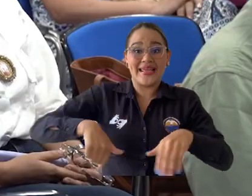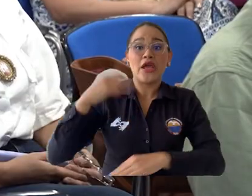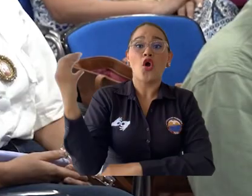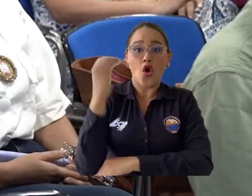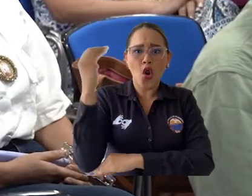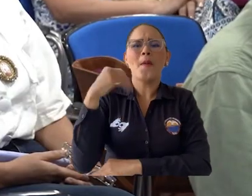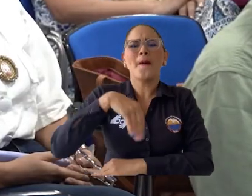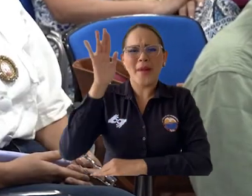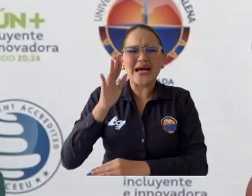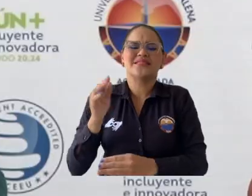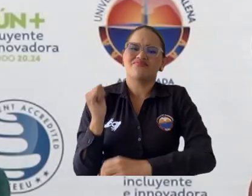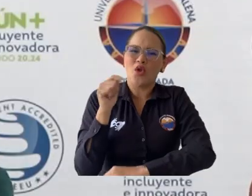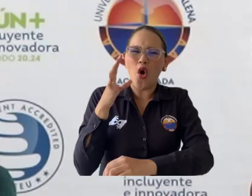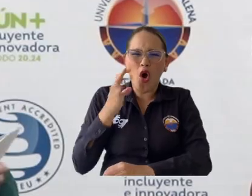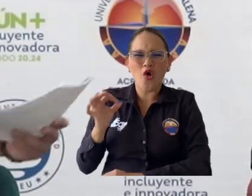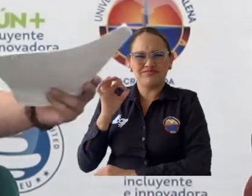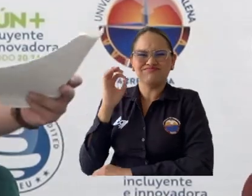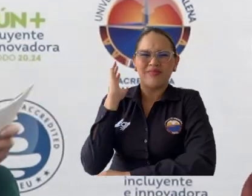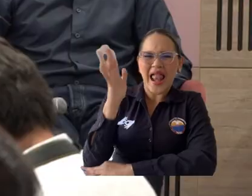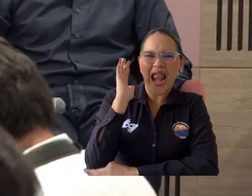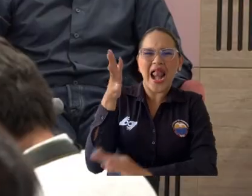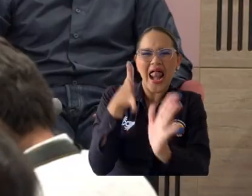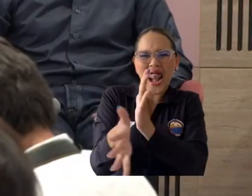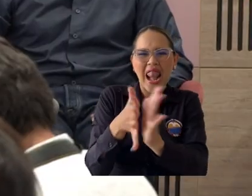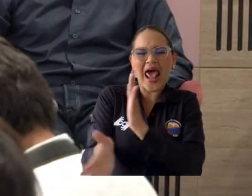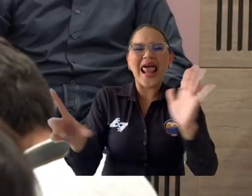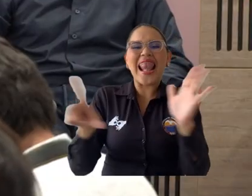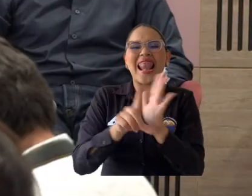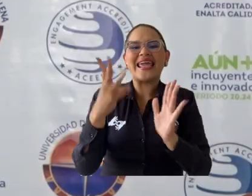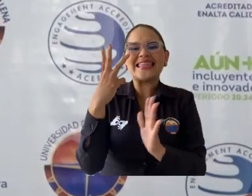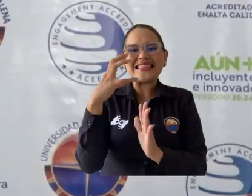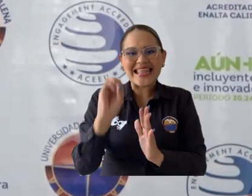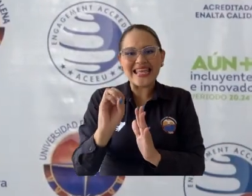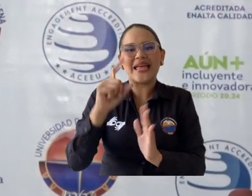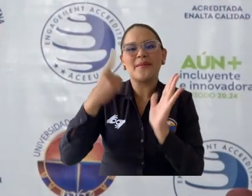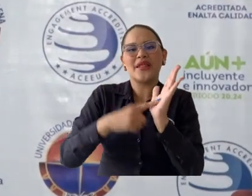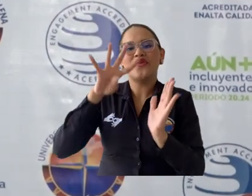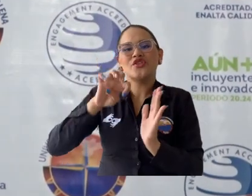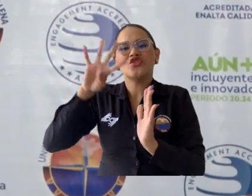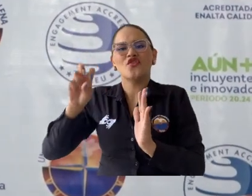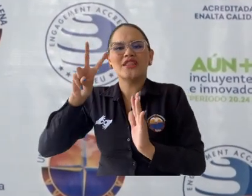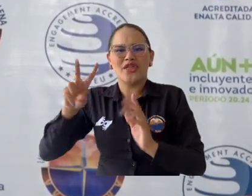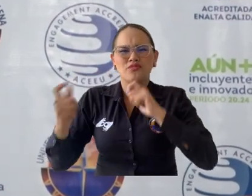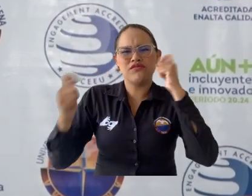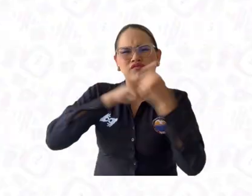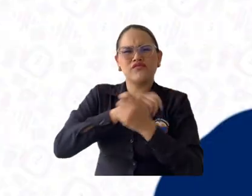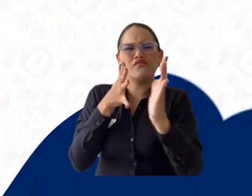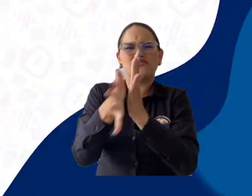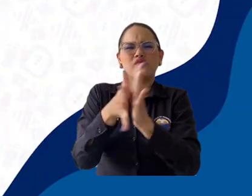públicas del país, expuso los avances de la reforma a la Ley 30 de 1992.